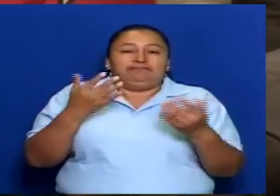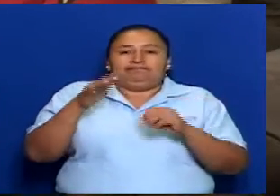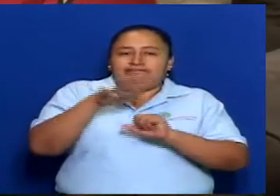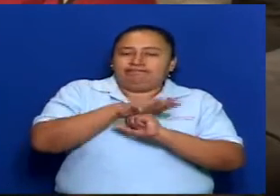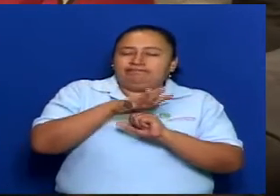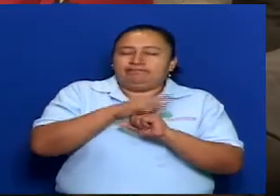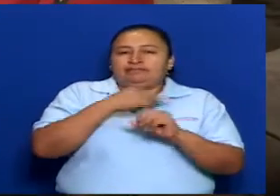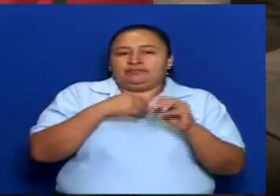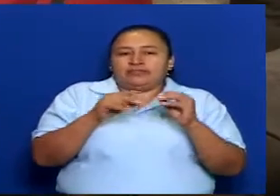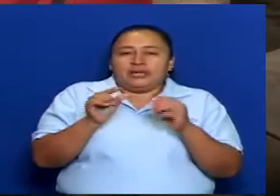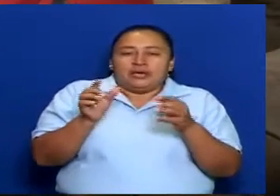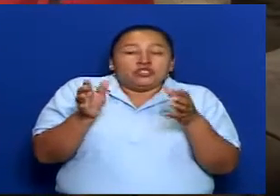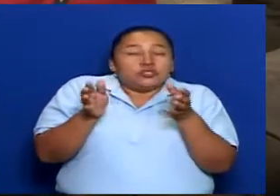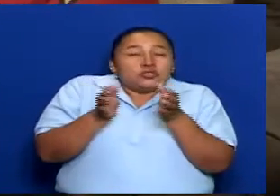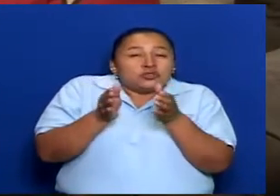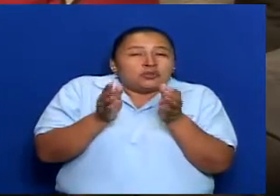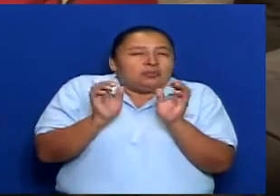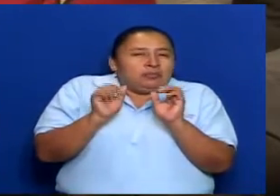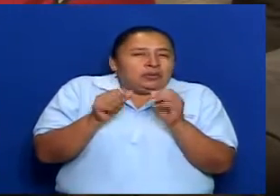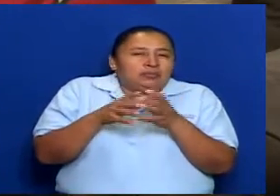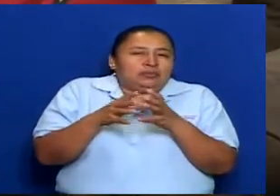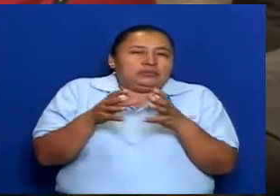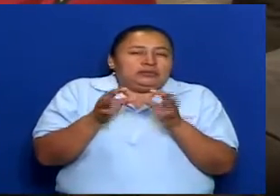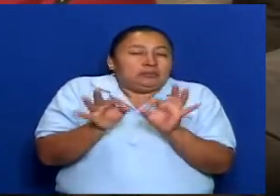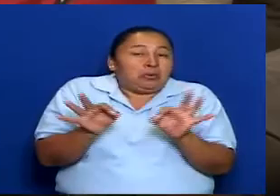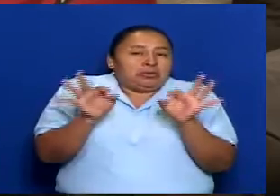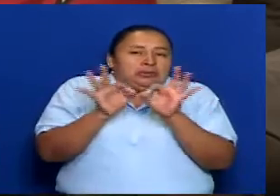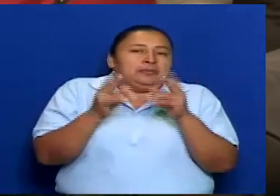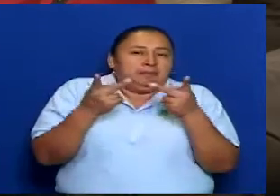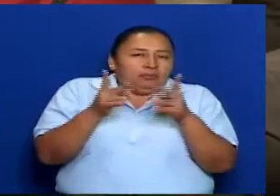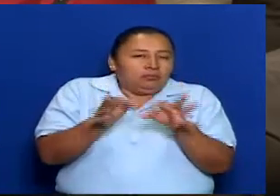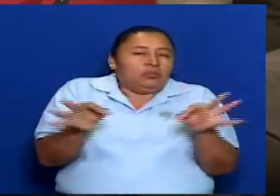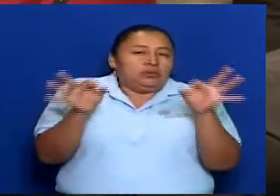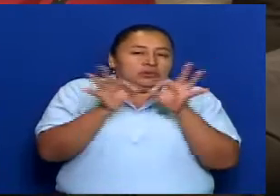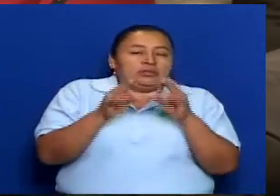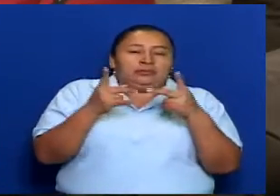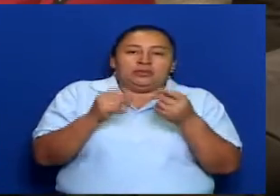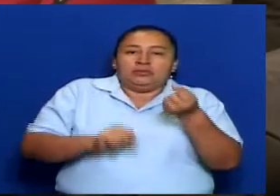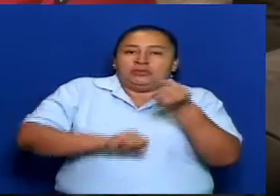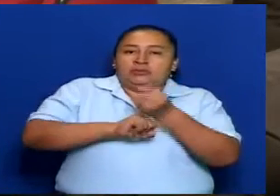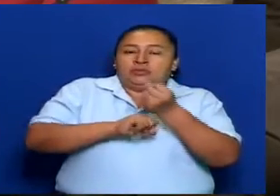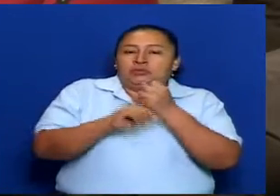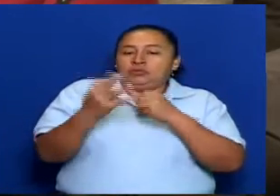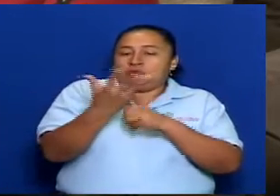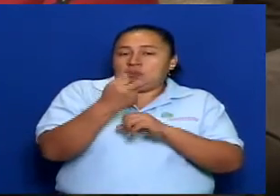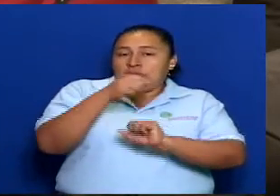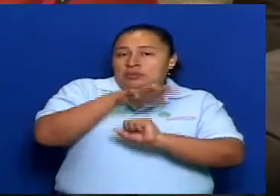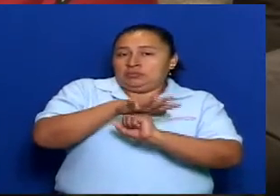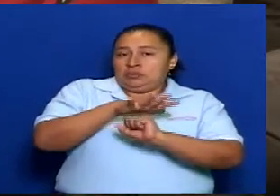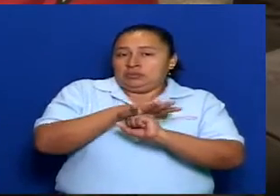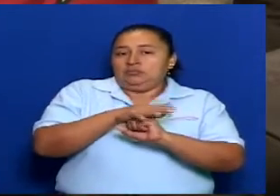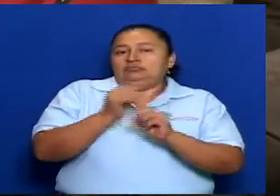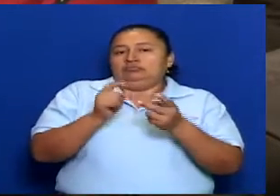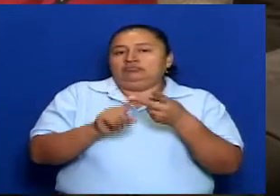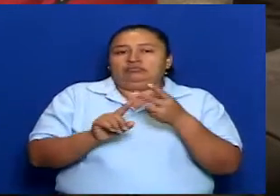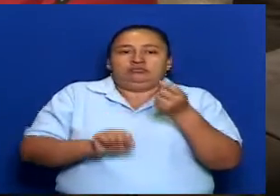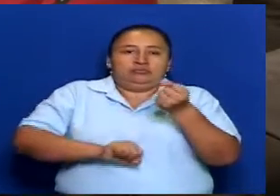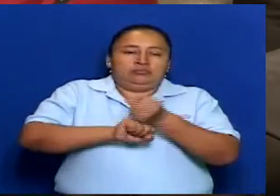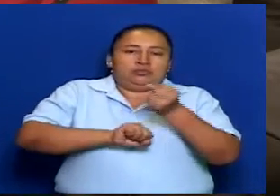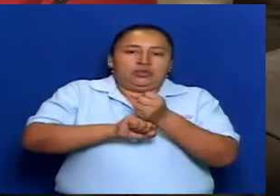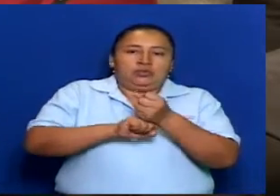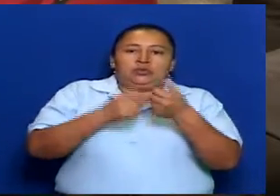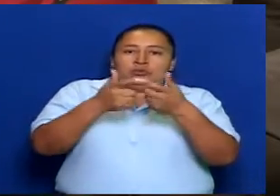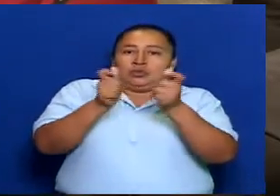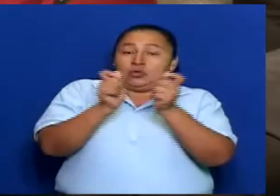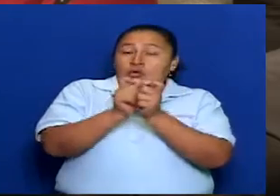algo pequeño, decíamos nosotros, pero grande, con el apoyo de toda la comisión integrada, el apoyo también de los